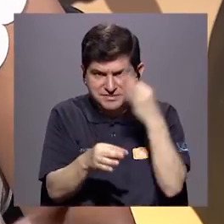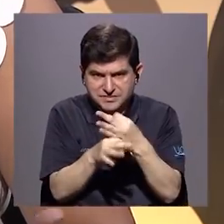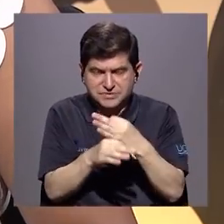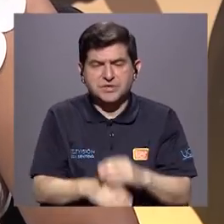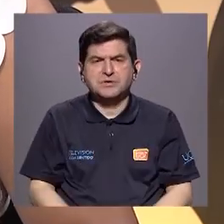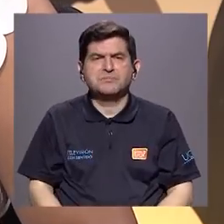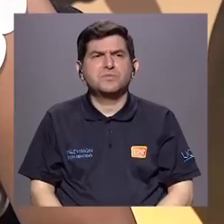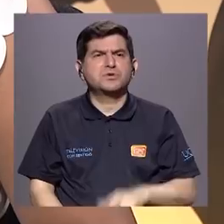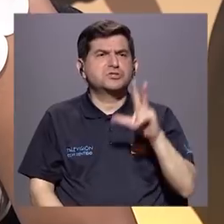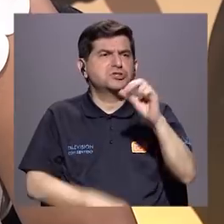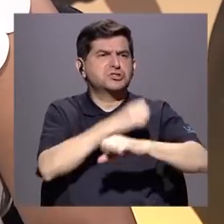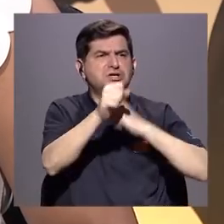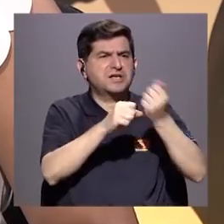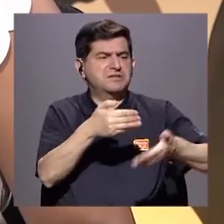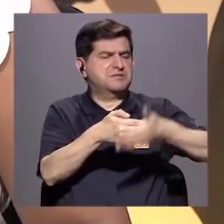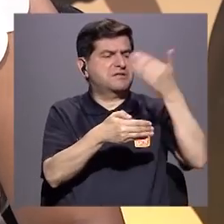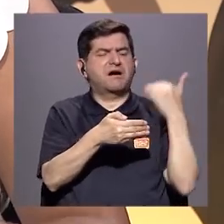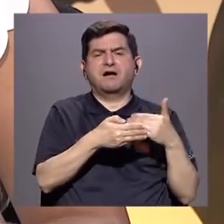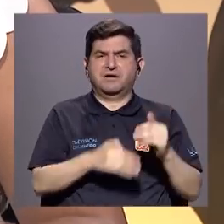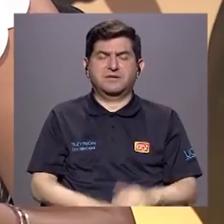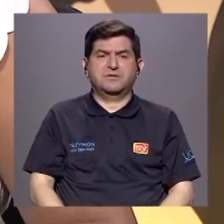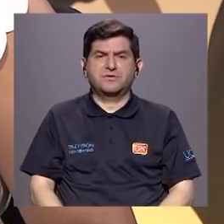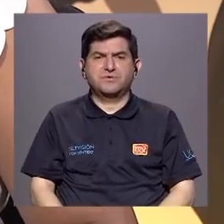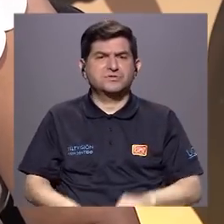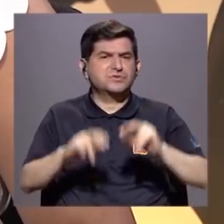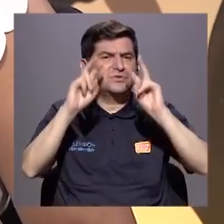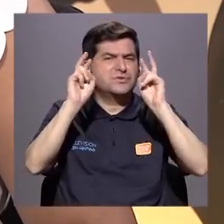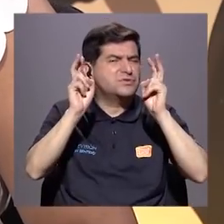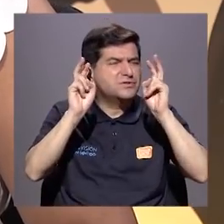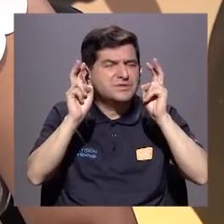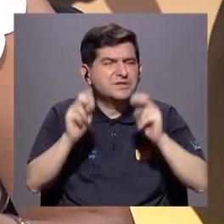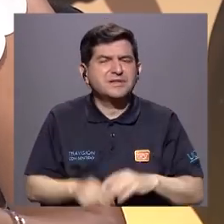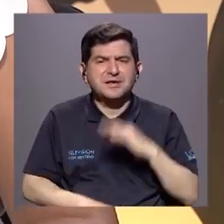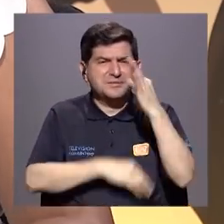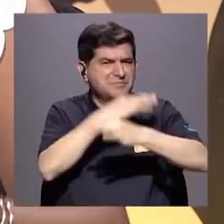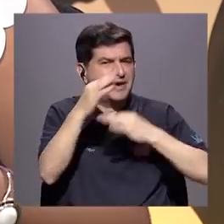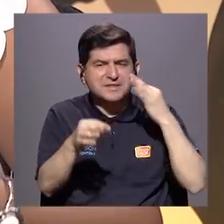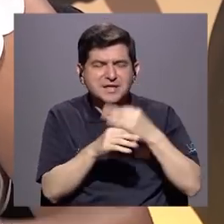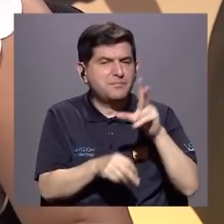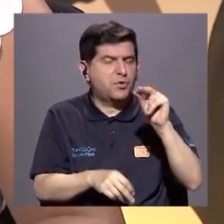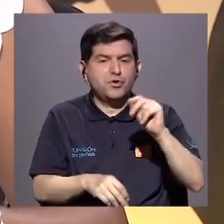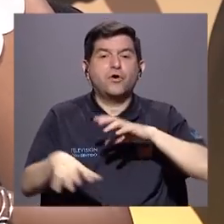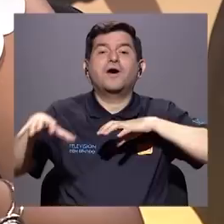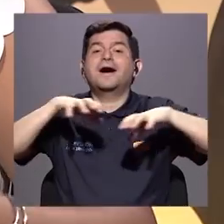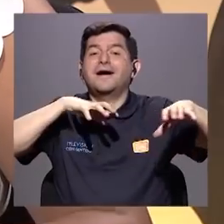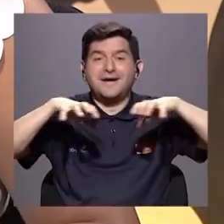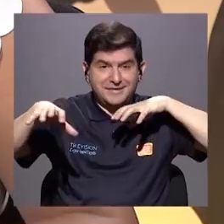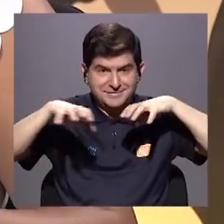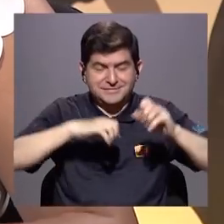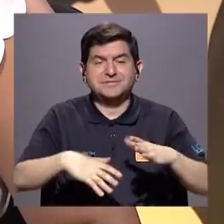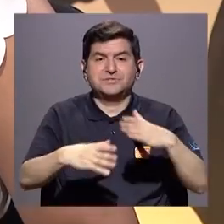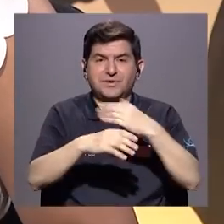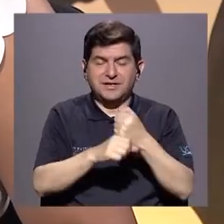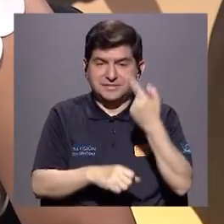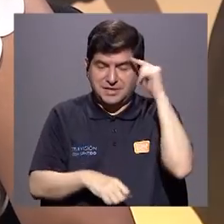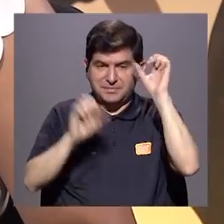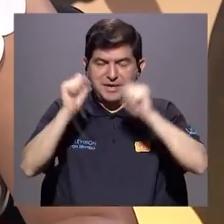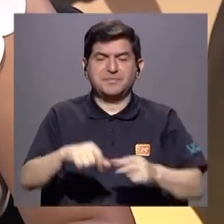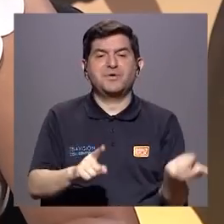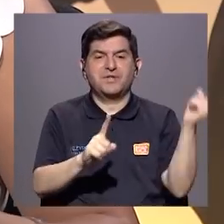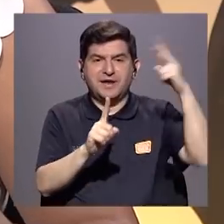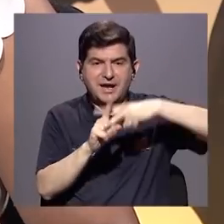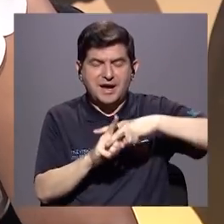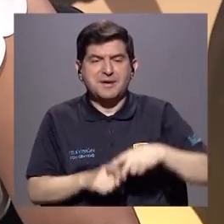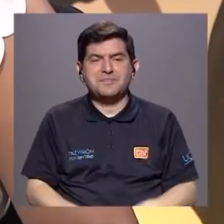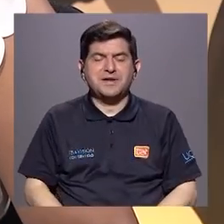hace unos 30 años tal vez. No es el tema del tipo de bullying. Es el tema de las acciones que hacen para que se ejerza ese